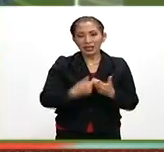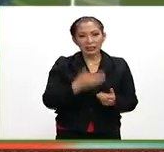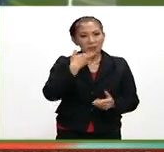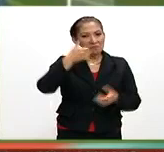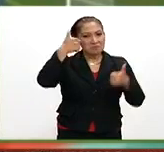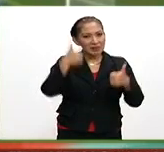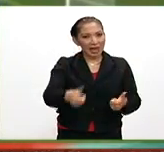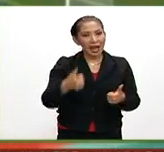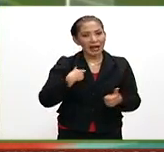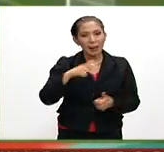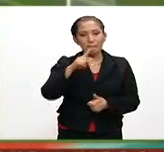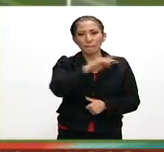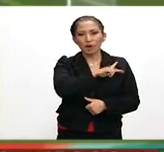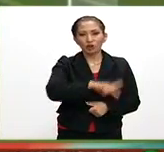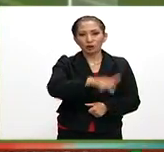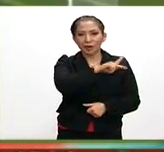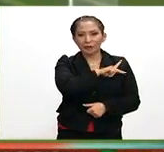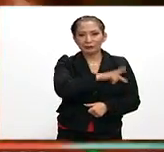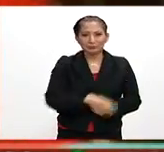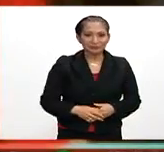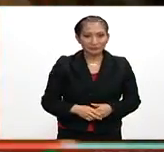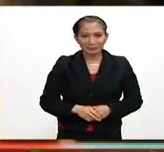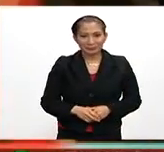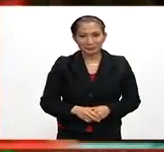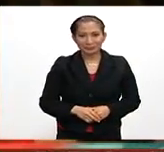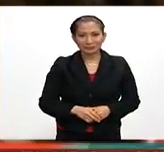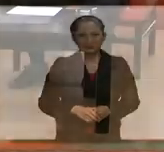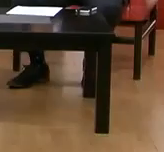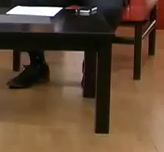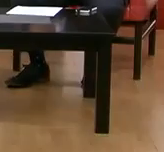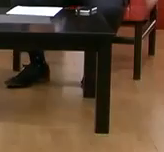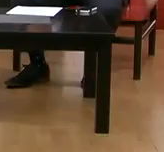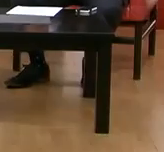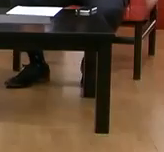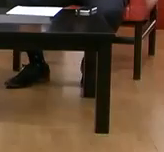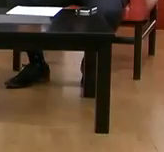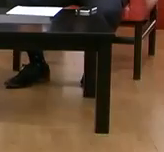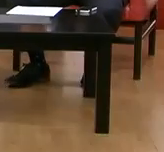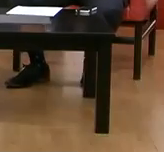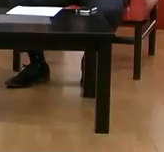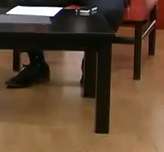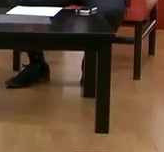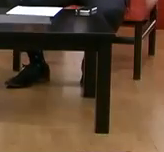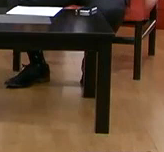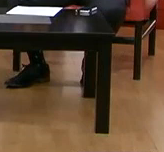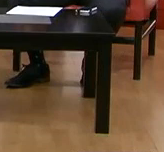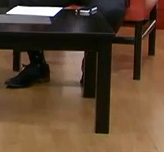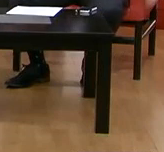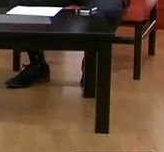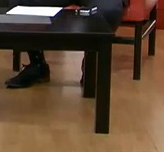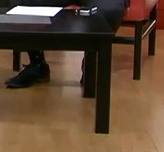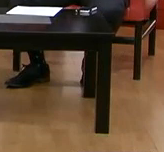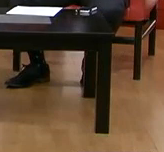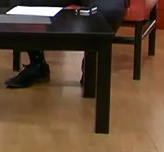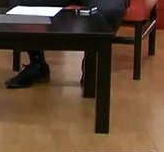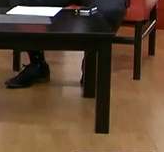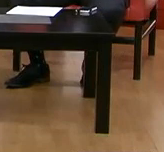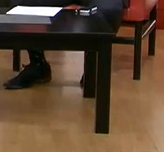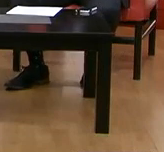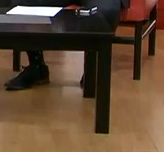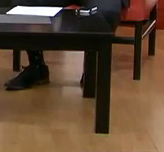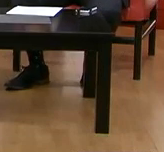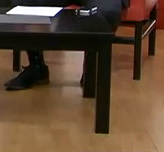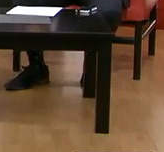derecho en Portugal. Tecnología de progreso. Nos despedimos, Anita. Estábamos hablando de Japón, que estamos ya